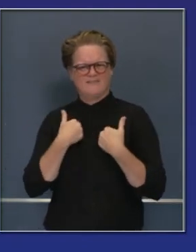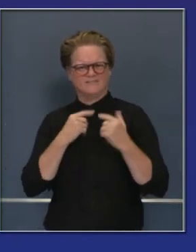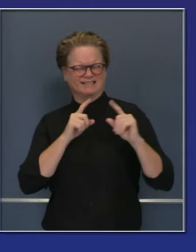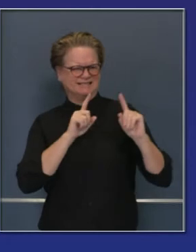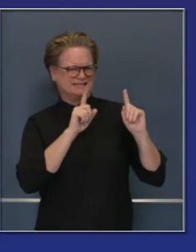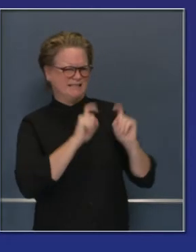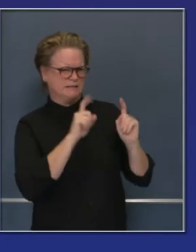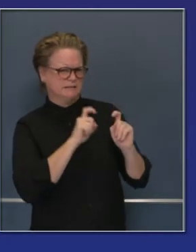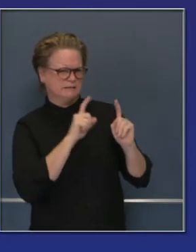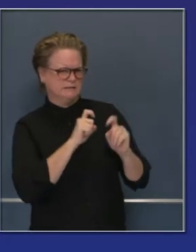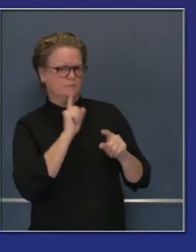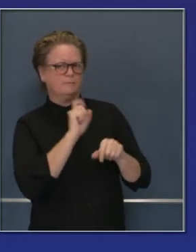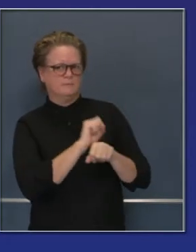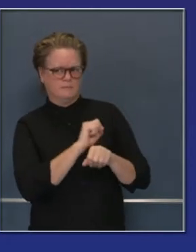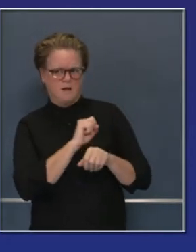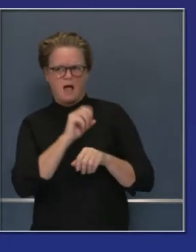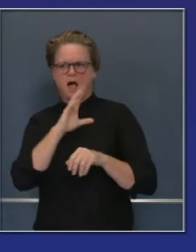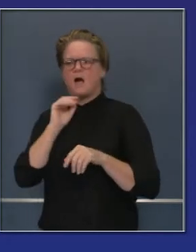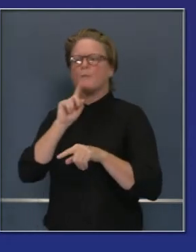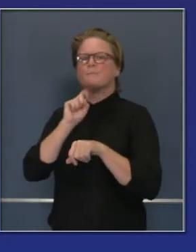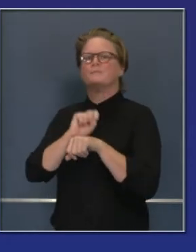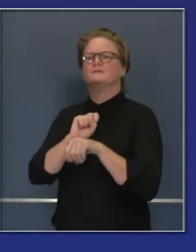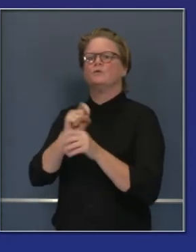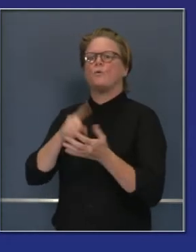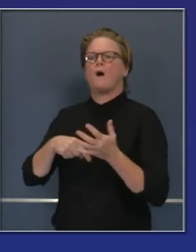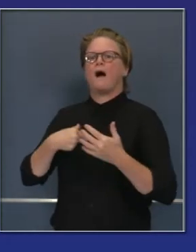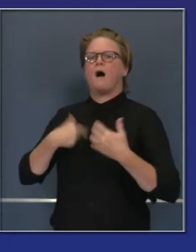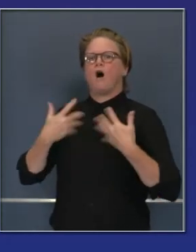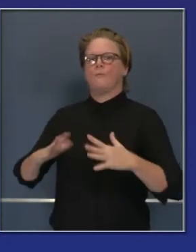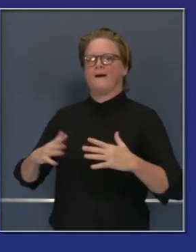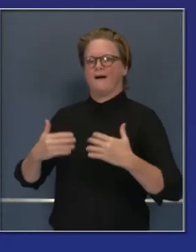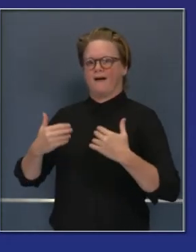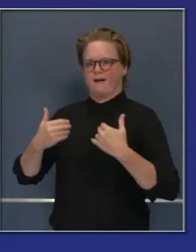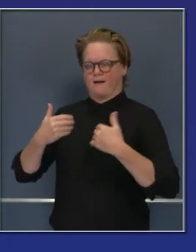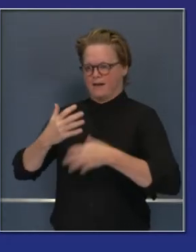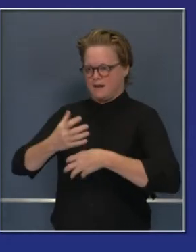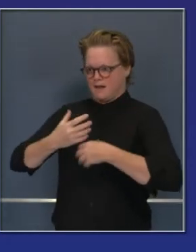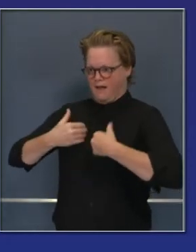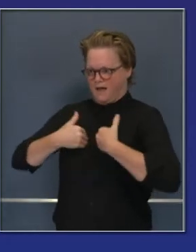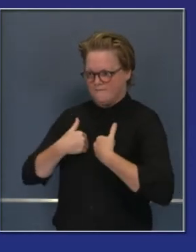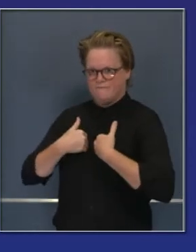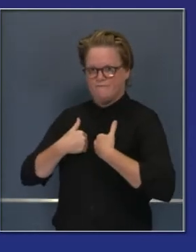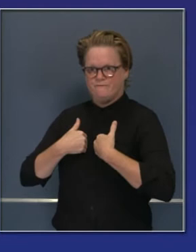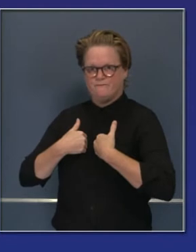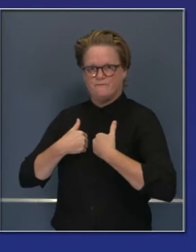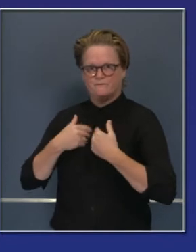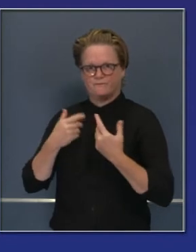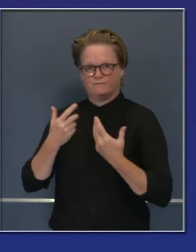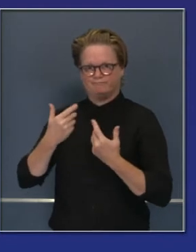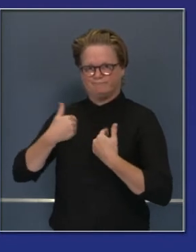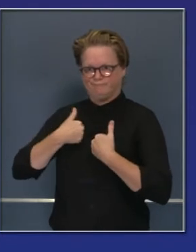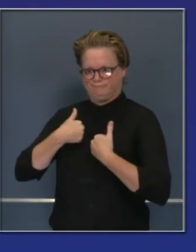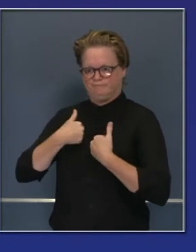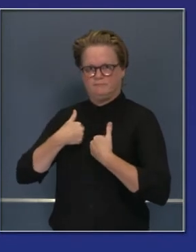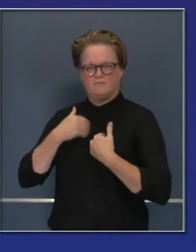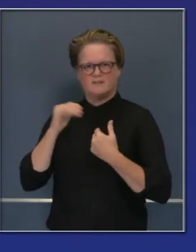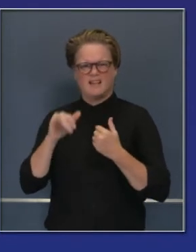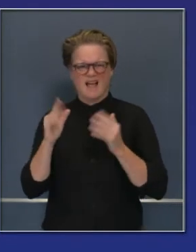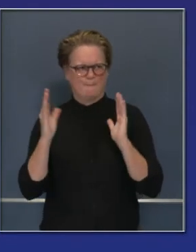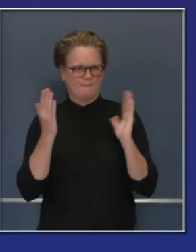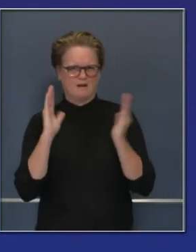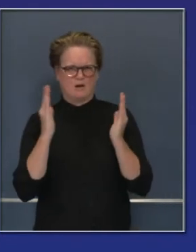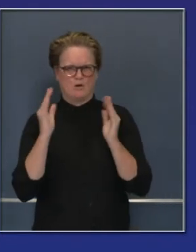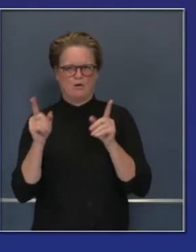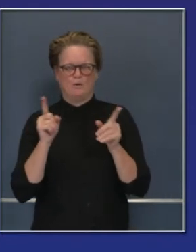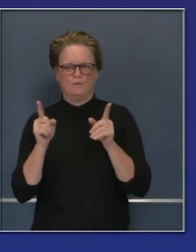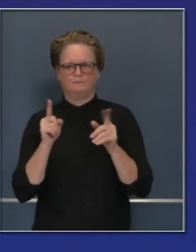de esta cantidad de casos para ver cómo se propagan los casos en las comunidades. Es importante para la vigilancia de los